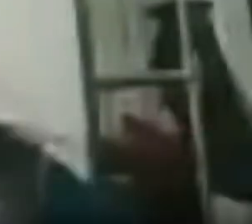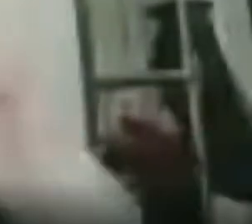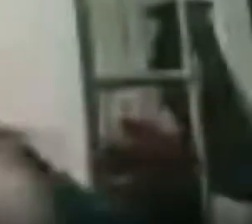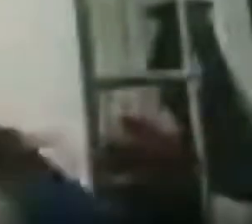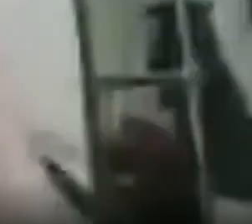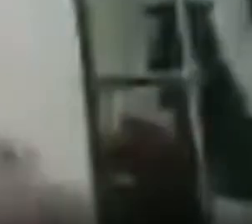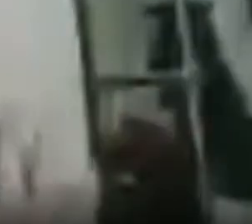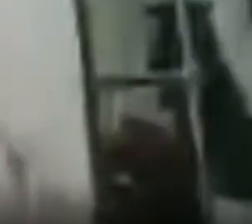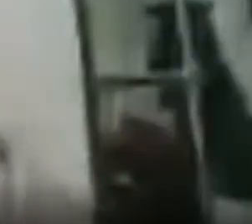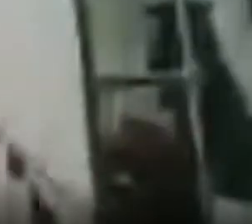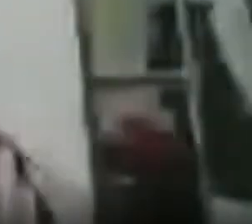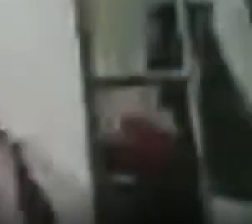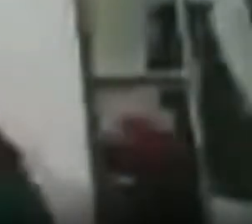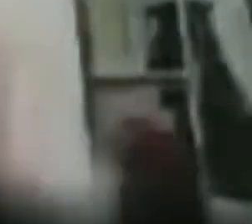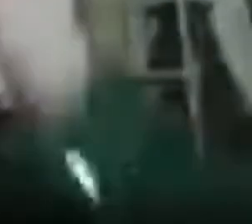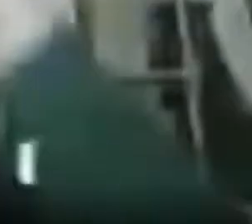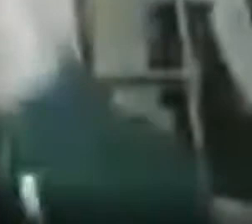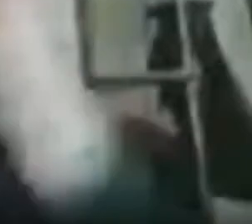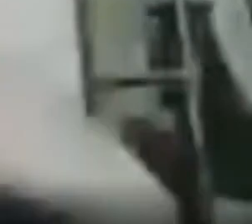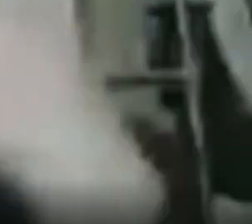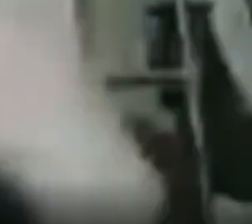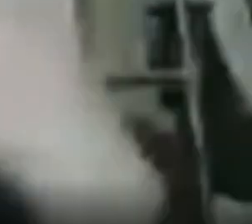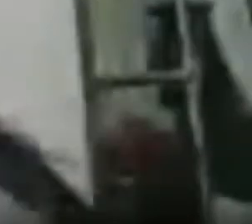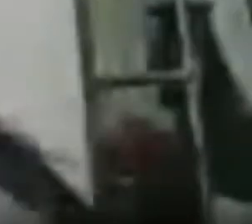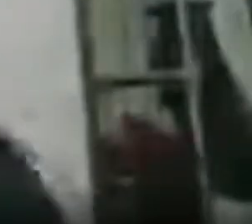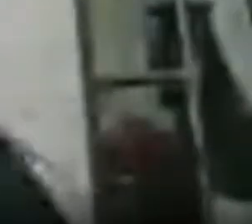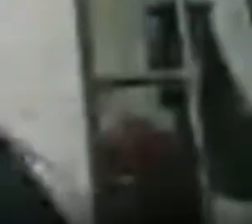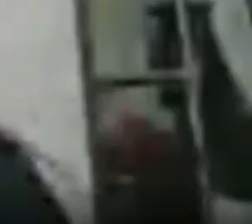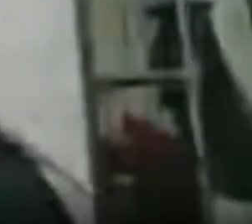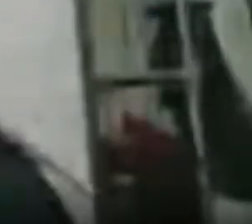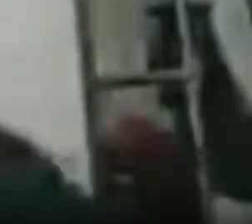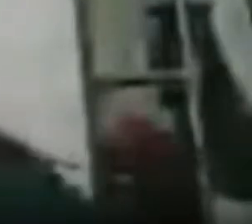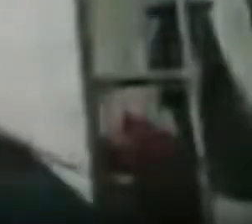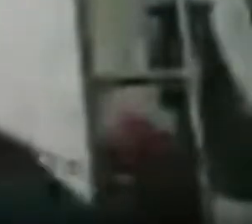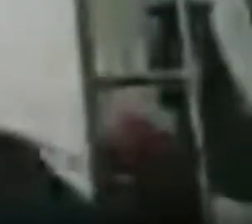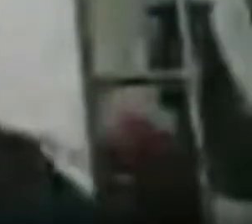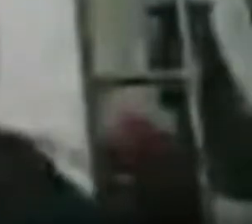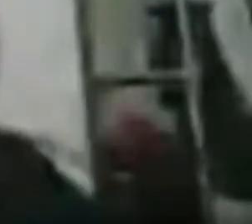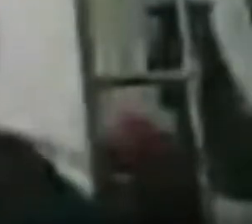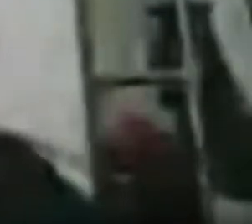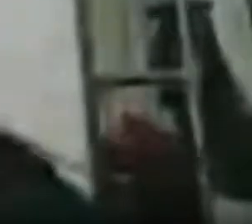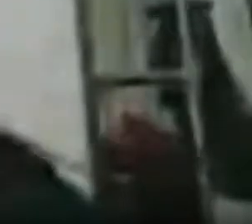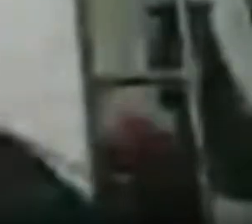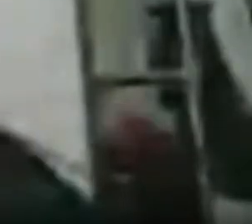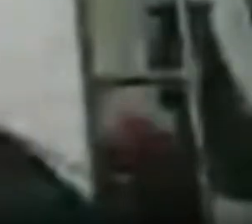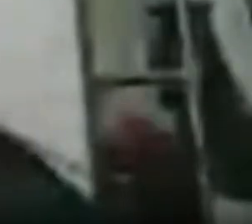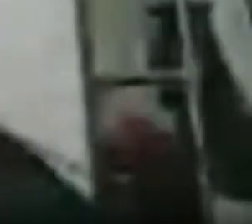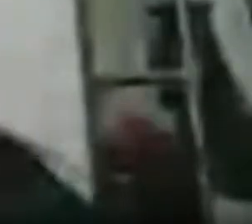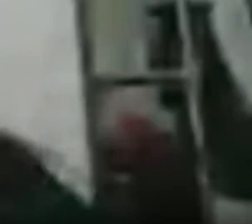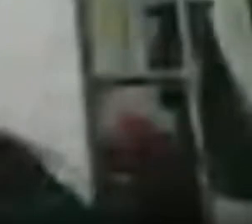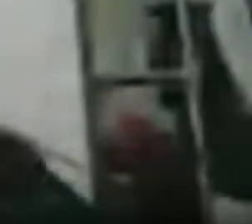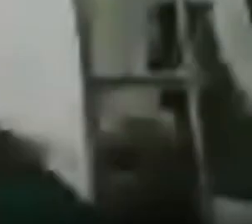café y nosotros vamos a estar sentaditos aquí escuchándote el paso a paso cómo puedo hacer mi diseño y poder vender